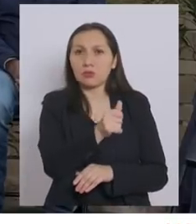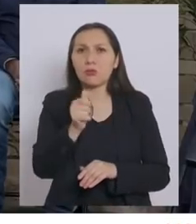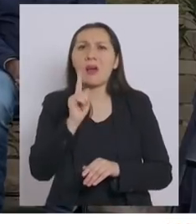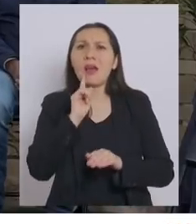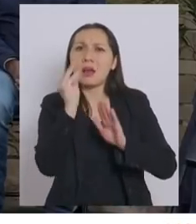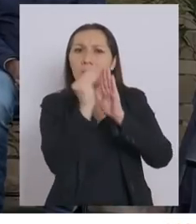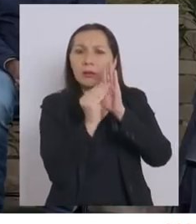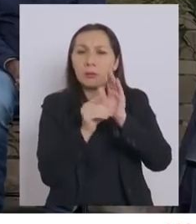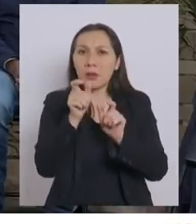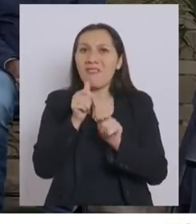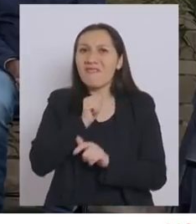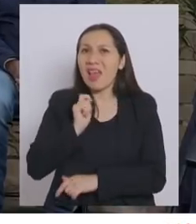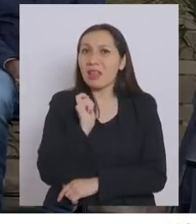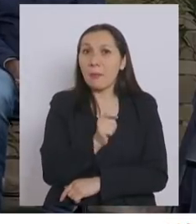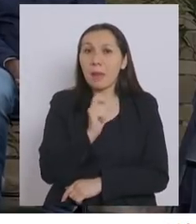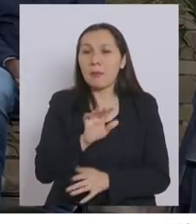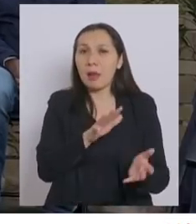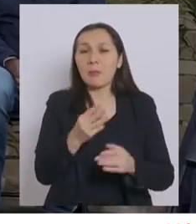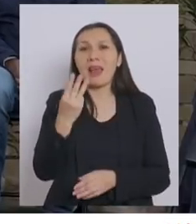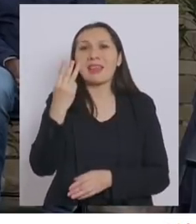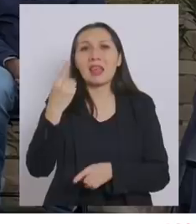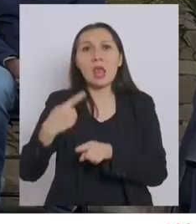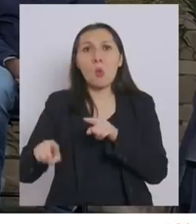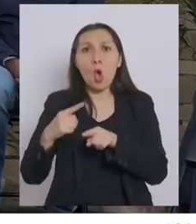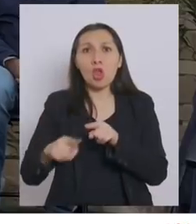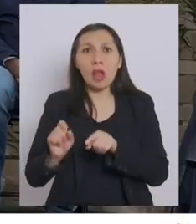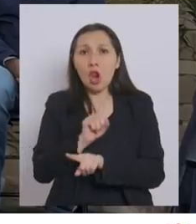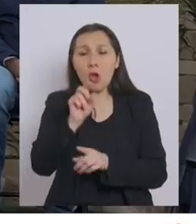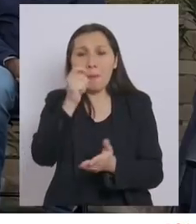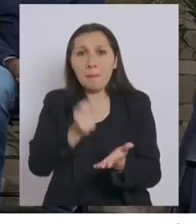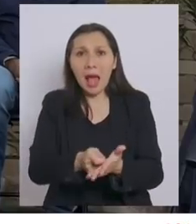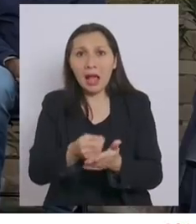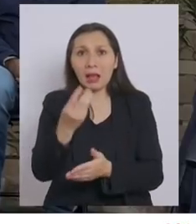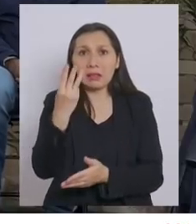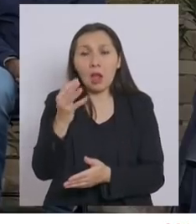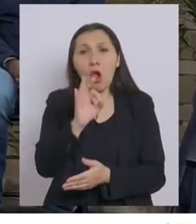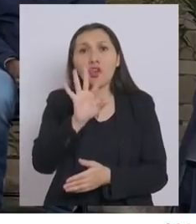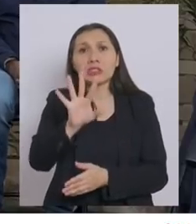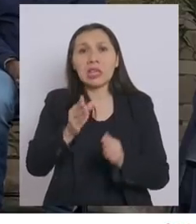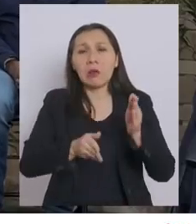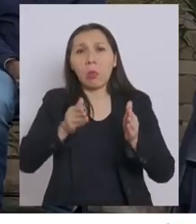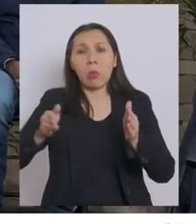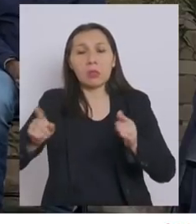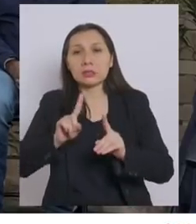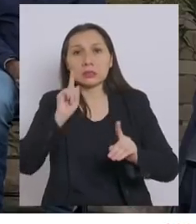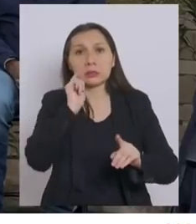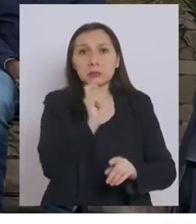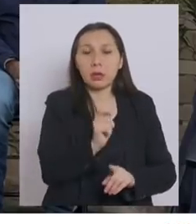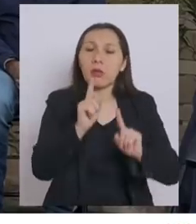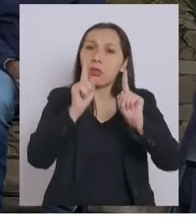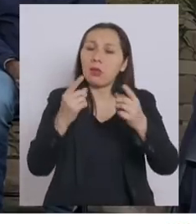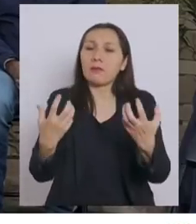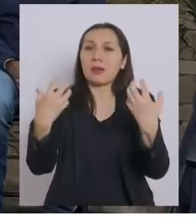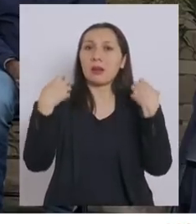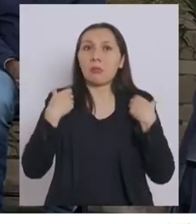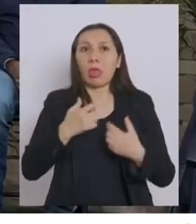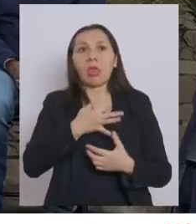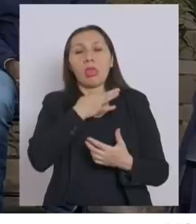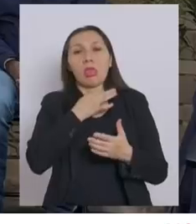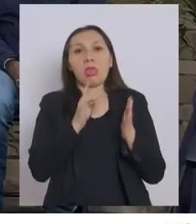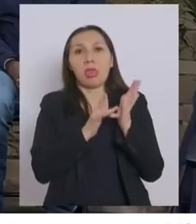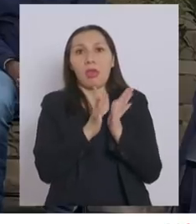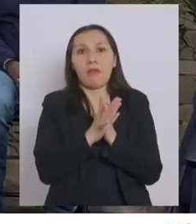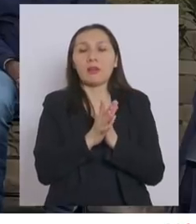personas que adeuden al menos tres cuotas consecutivas o cinco discontinuas, siendo responsabilidad del deudor